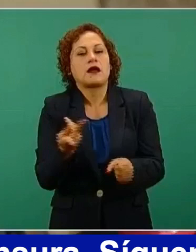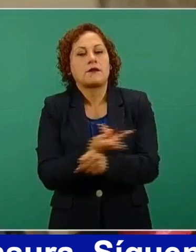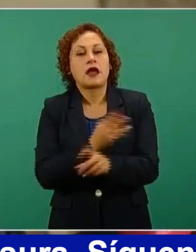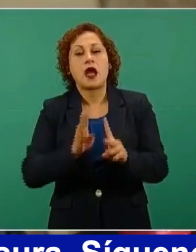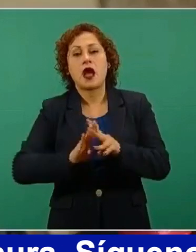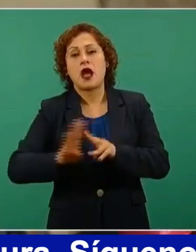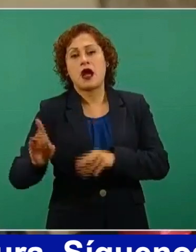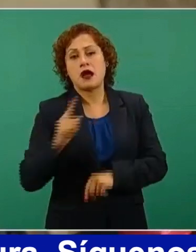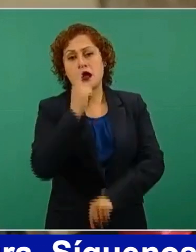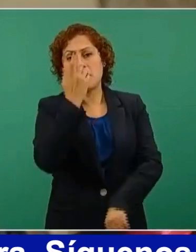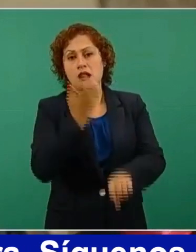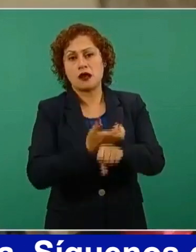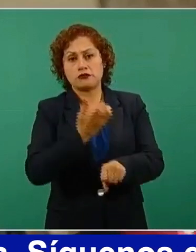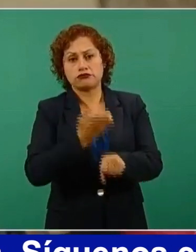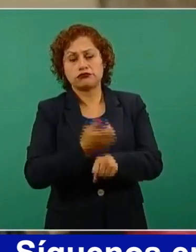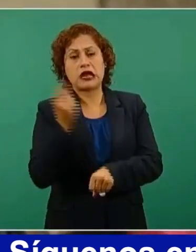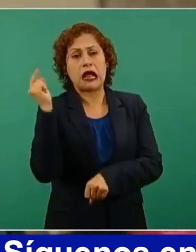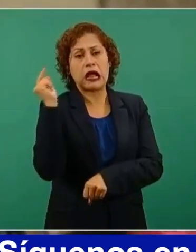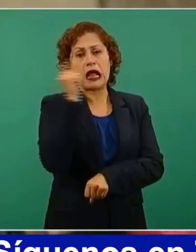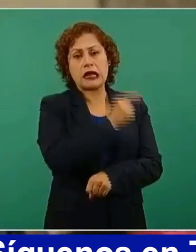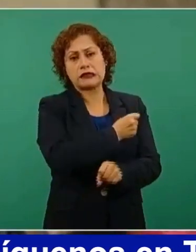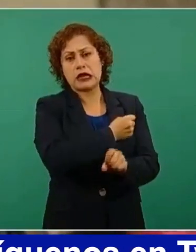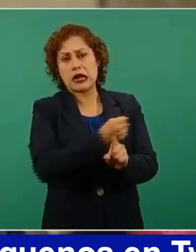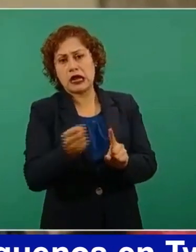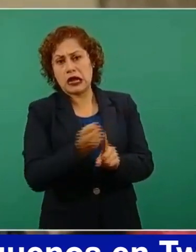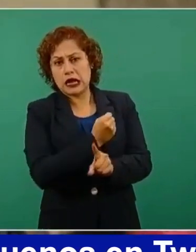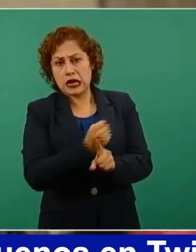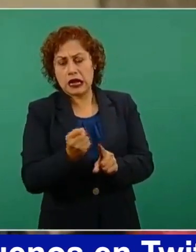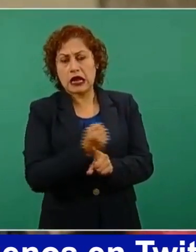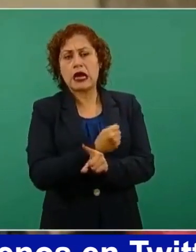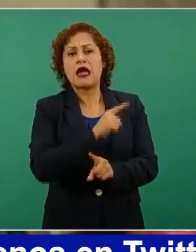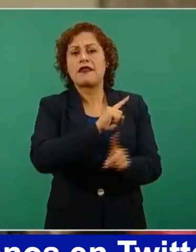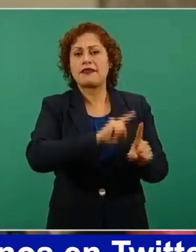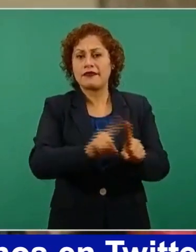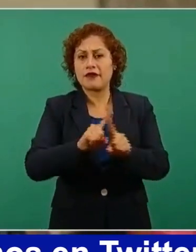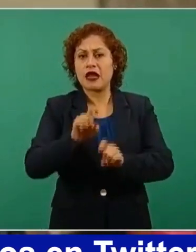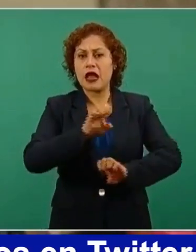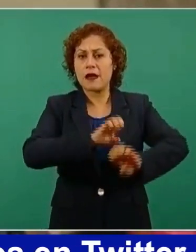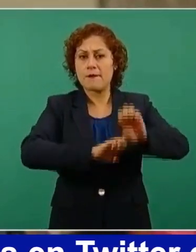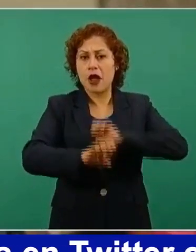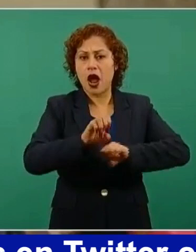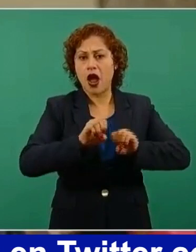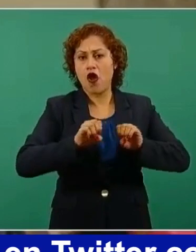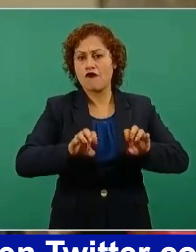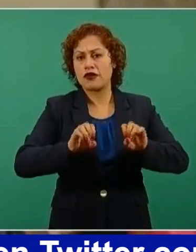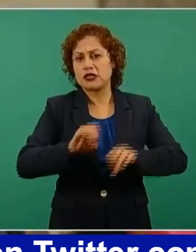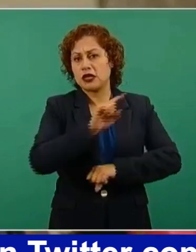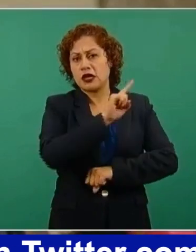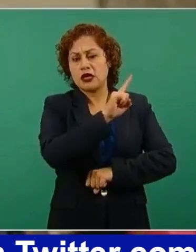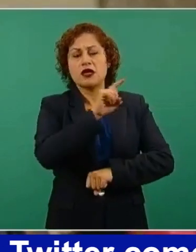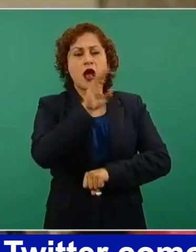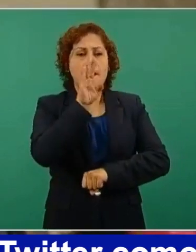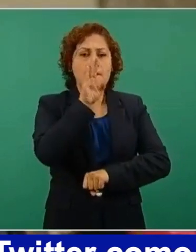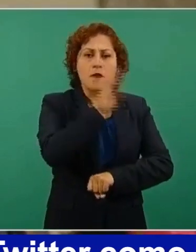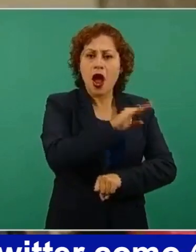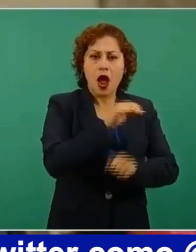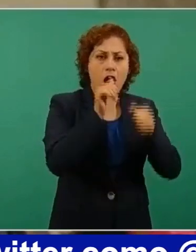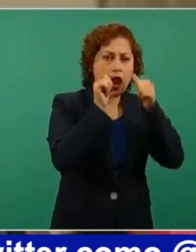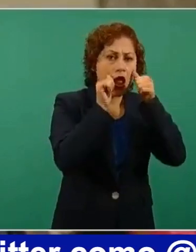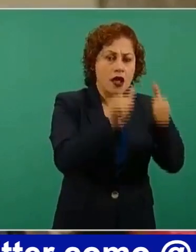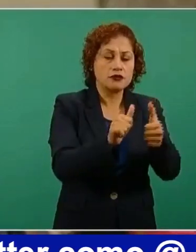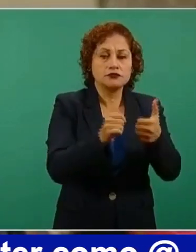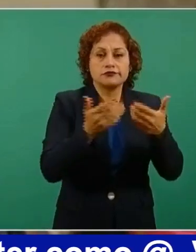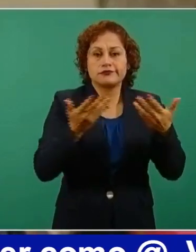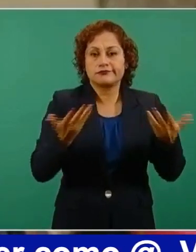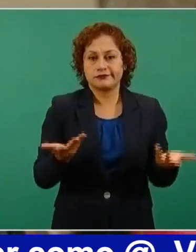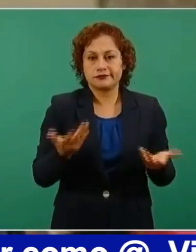tratos, falta de atención en la mayoría de los 50 consulados que tenemos allá en los Estados Unidos, pero pues nada más tengo oportunidad